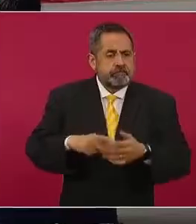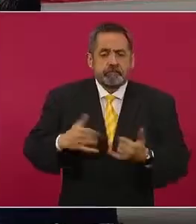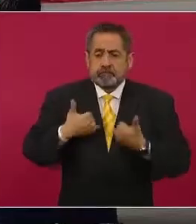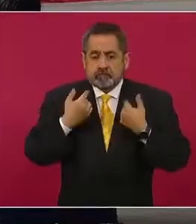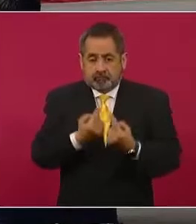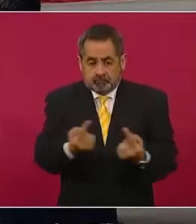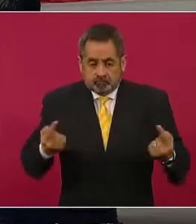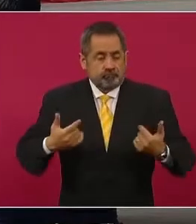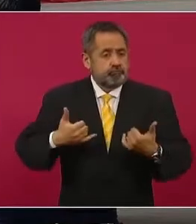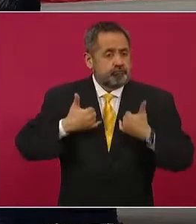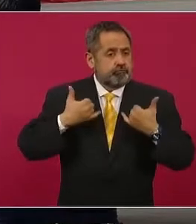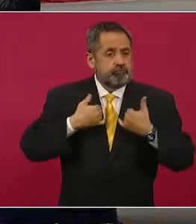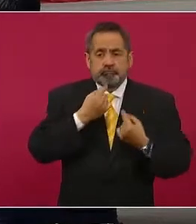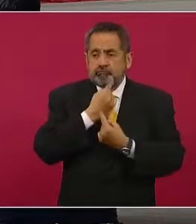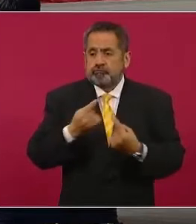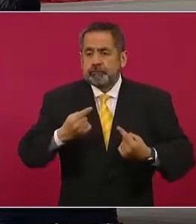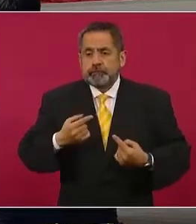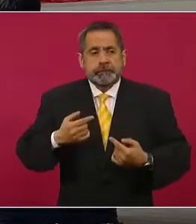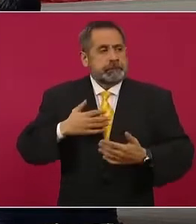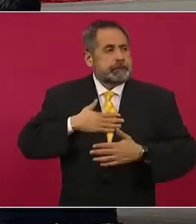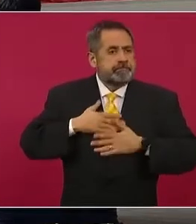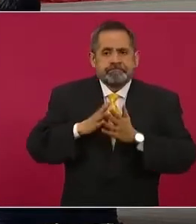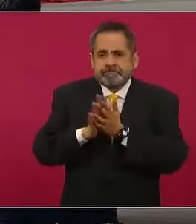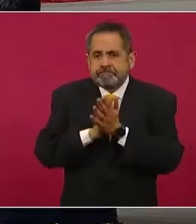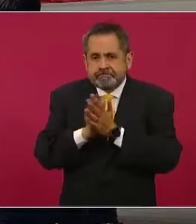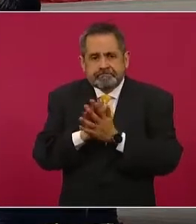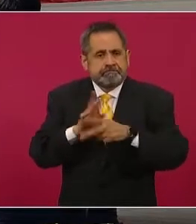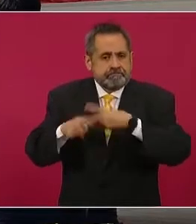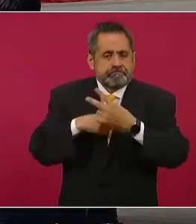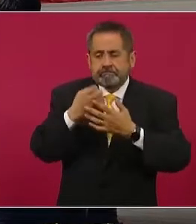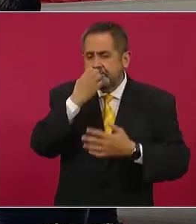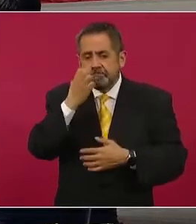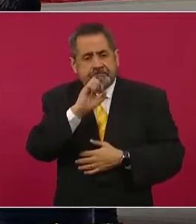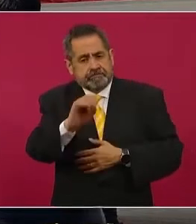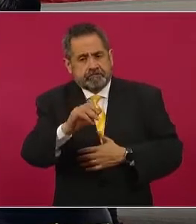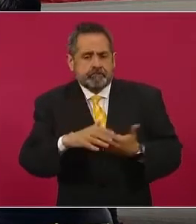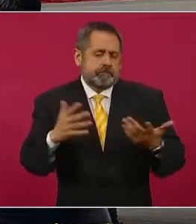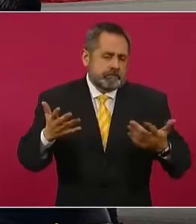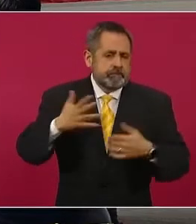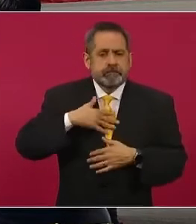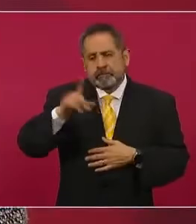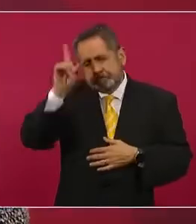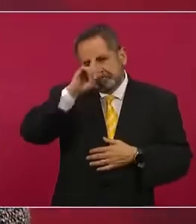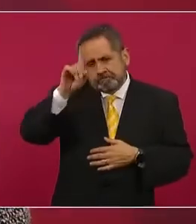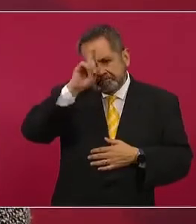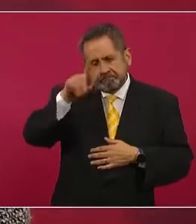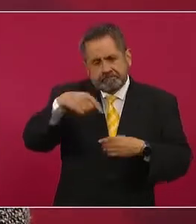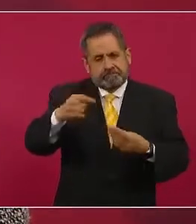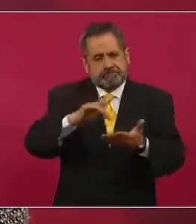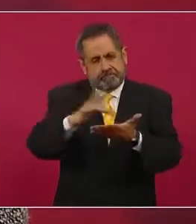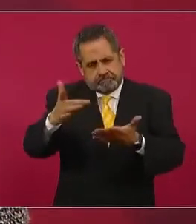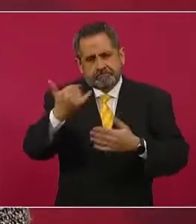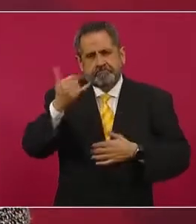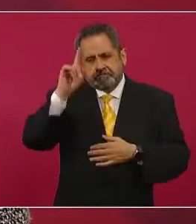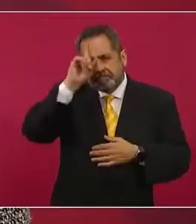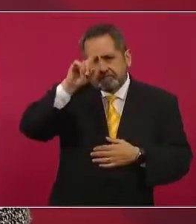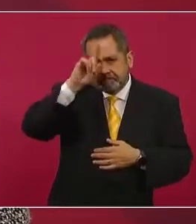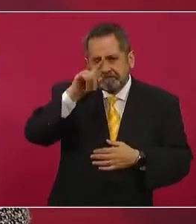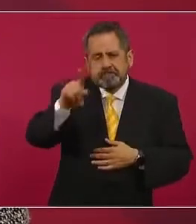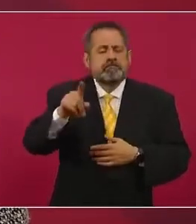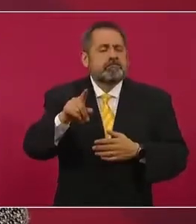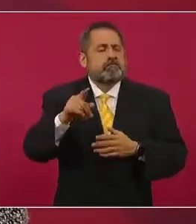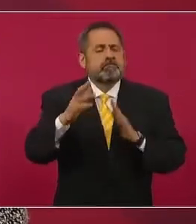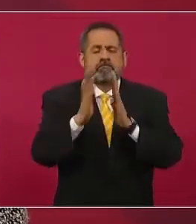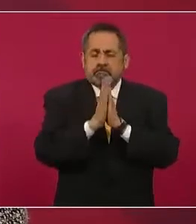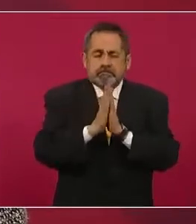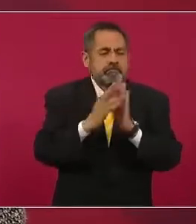jóvenes de regresar a las escuelas. Por eso, mi agradecimiento y la única recomendación que yo hago es que sigamos los protocolos